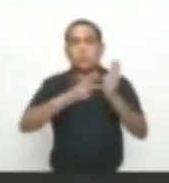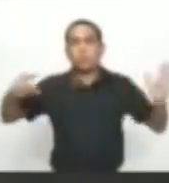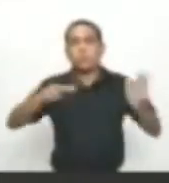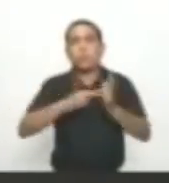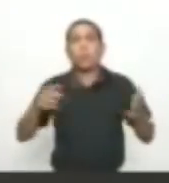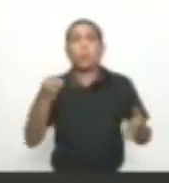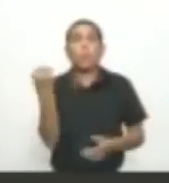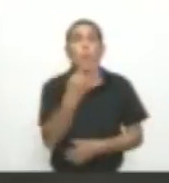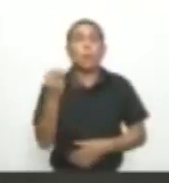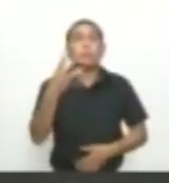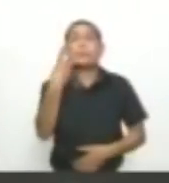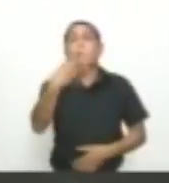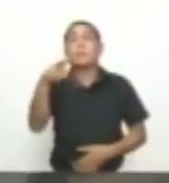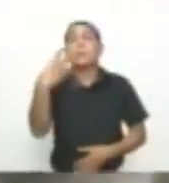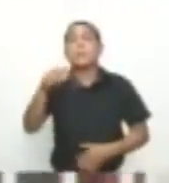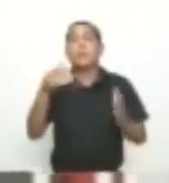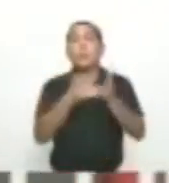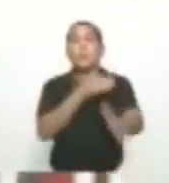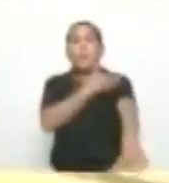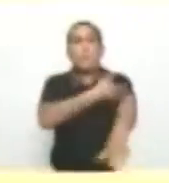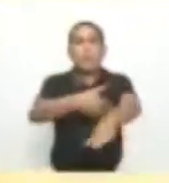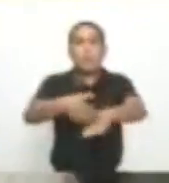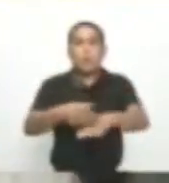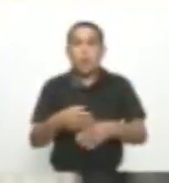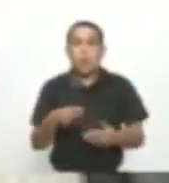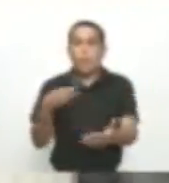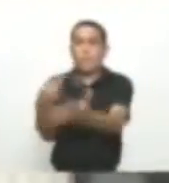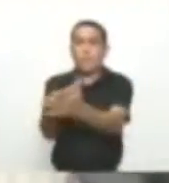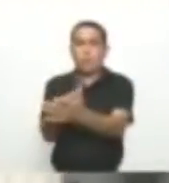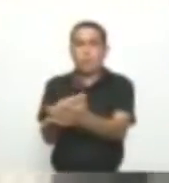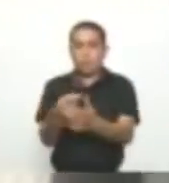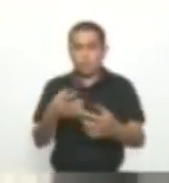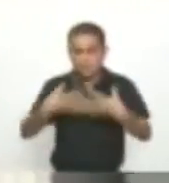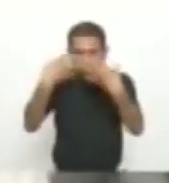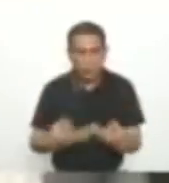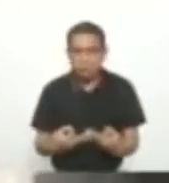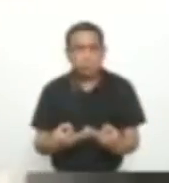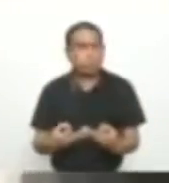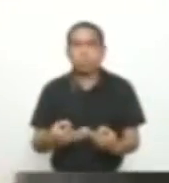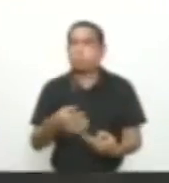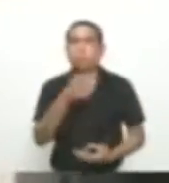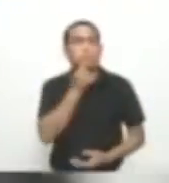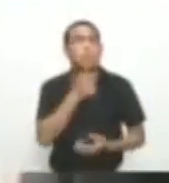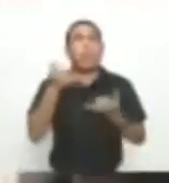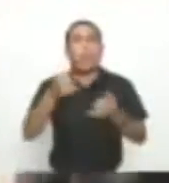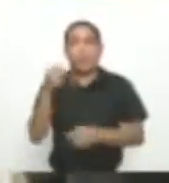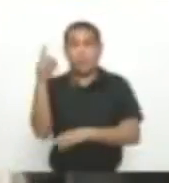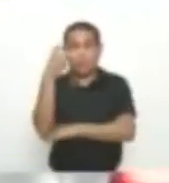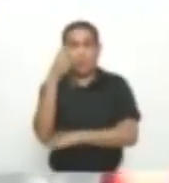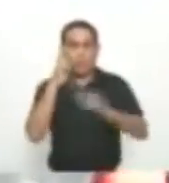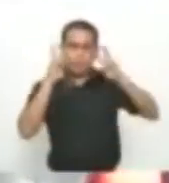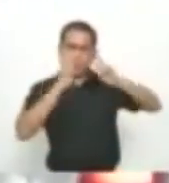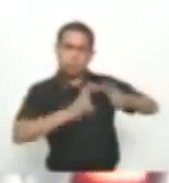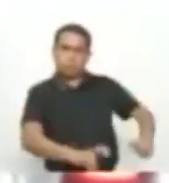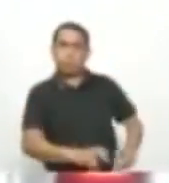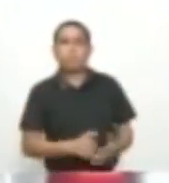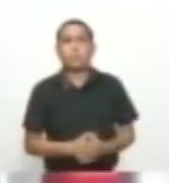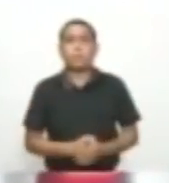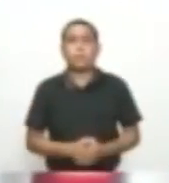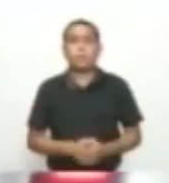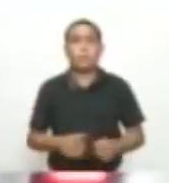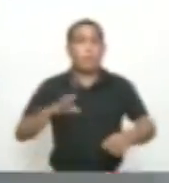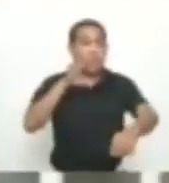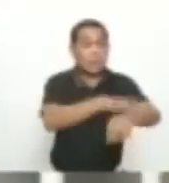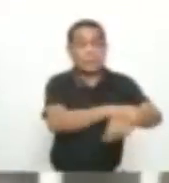superior A los 13 mil Millones de pesos Objeto Y cumplimiento De dichos contratos Son investigados Por la Fiscalía La captura